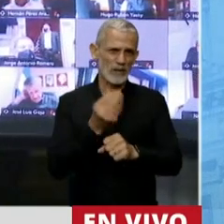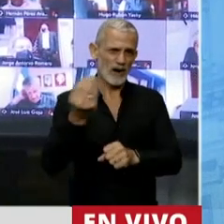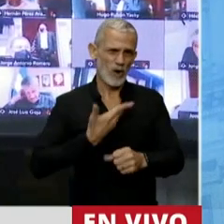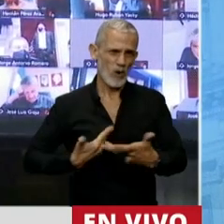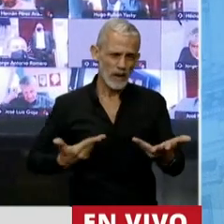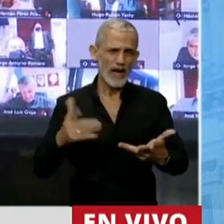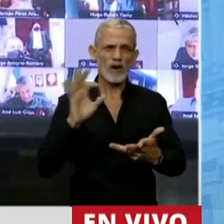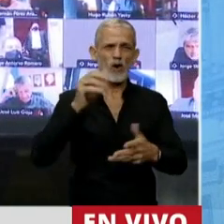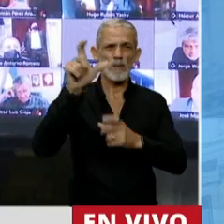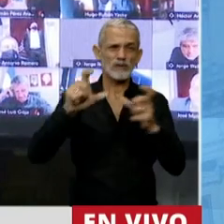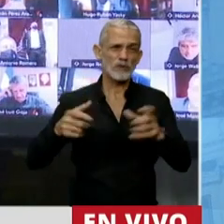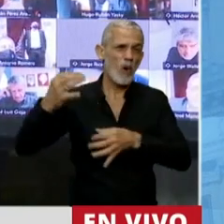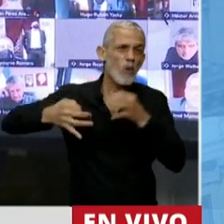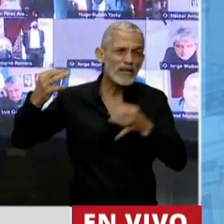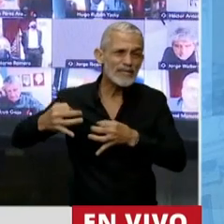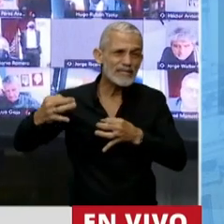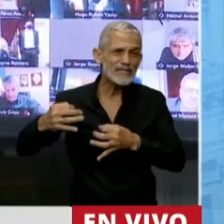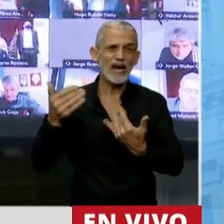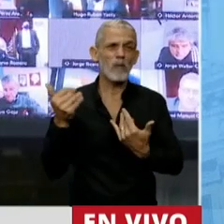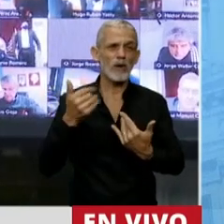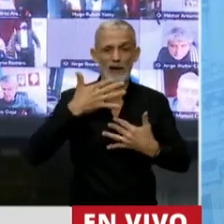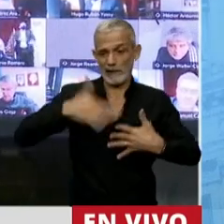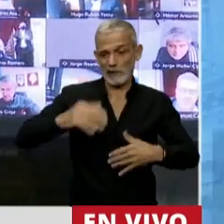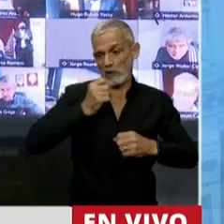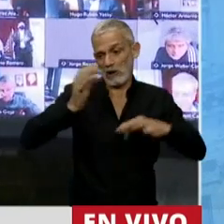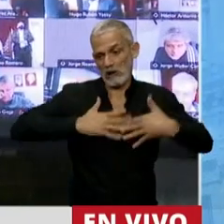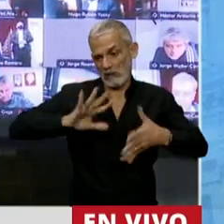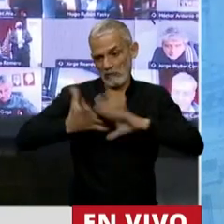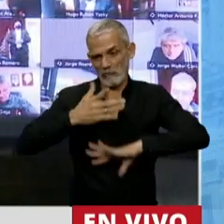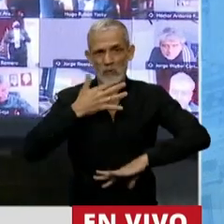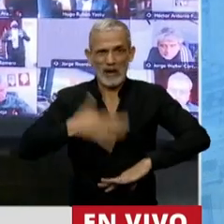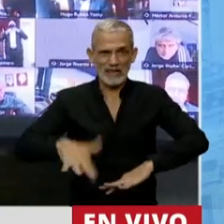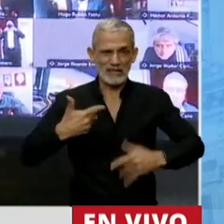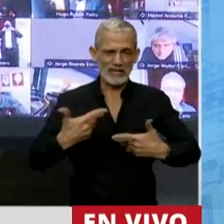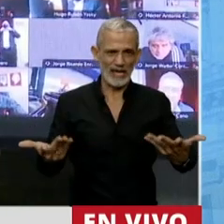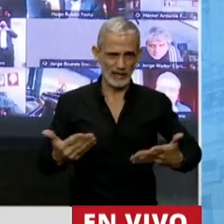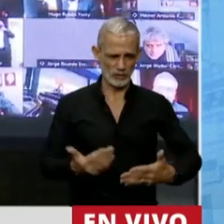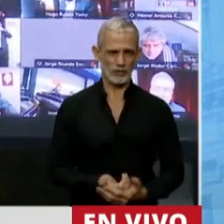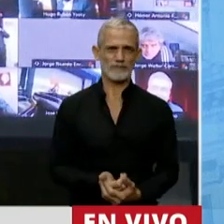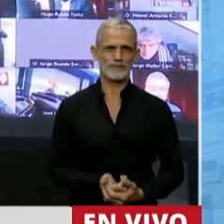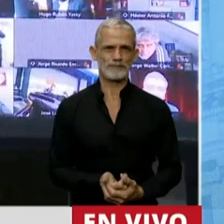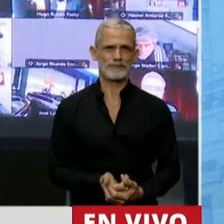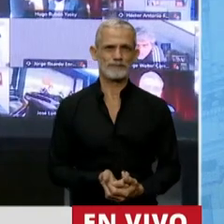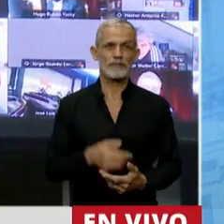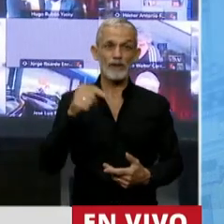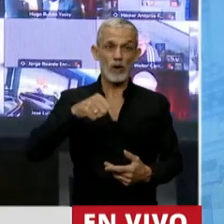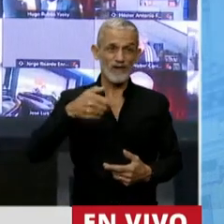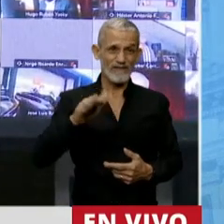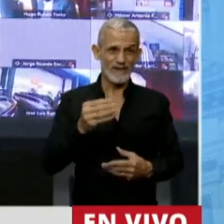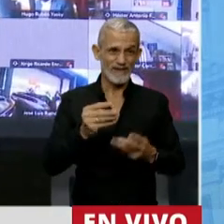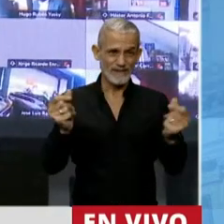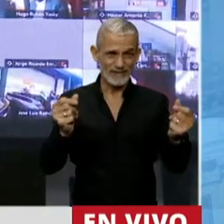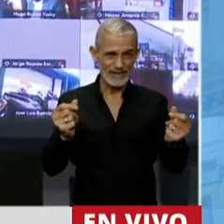miembro de la justicia, la interprete de la manera que se le ocurra. Y con esto